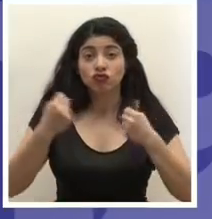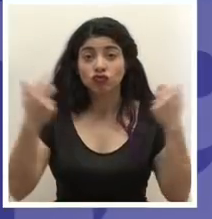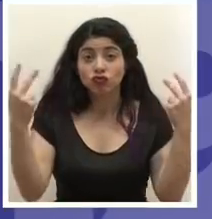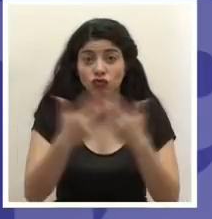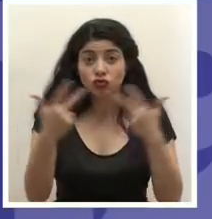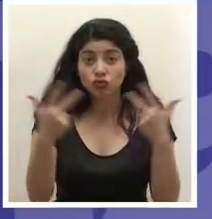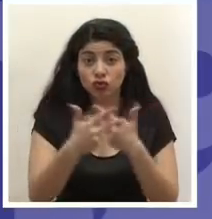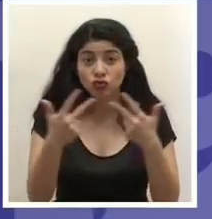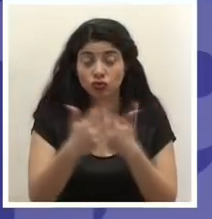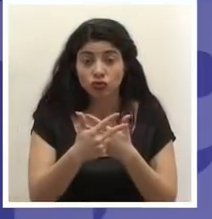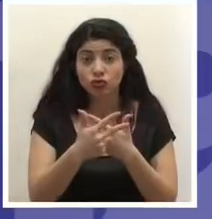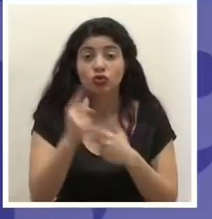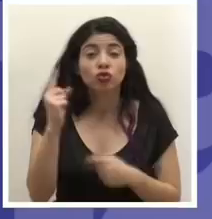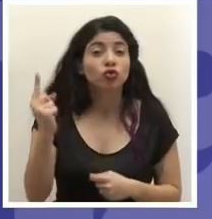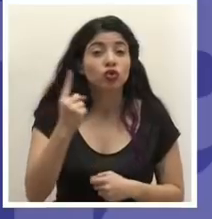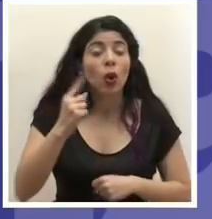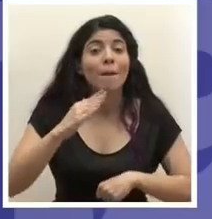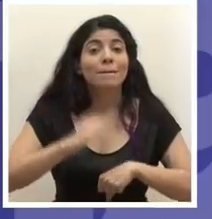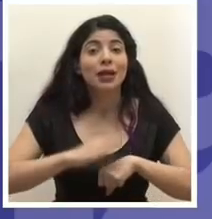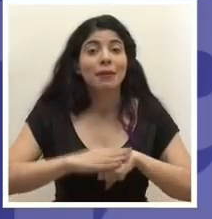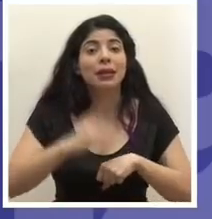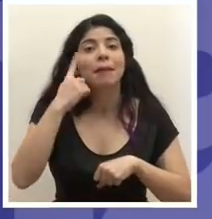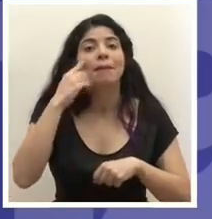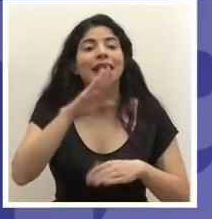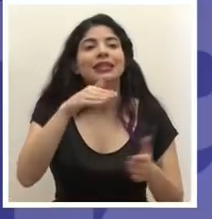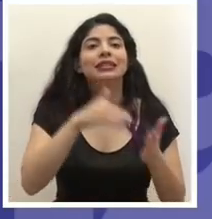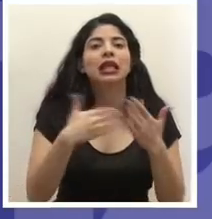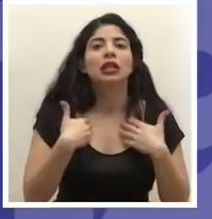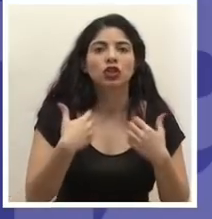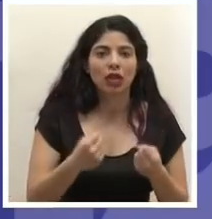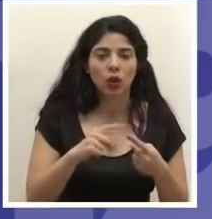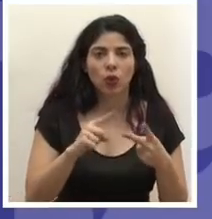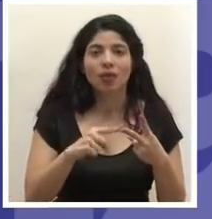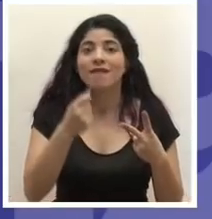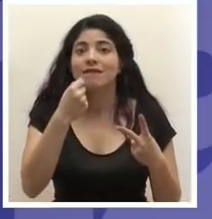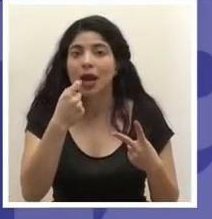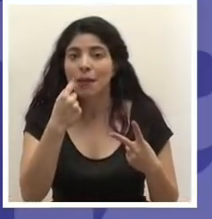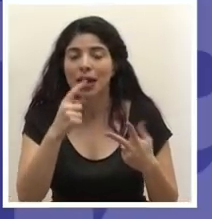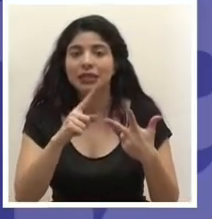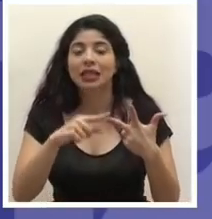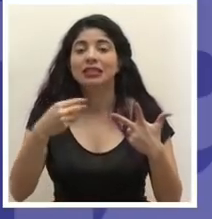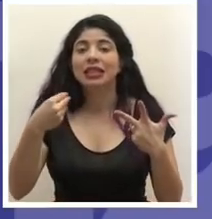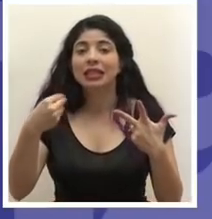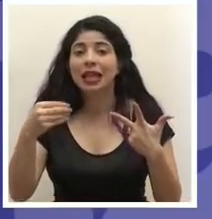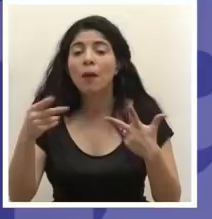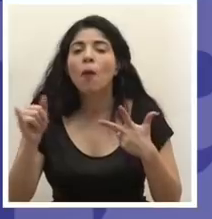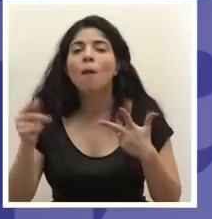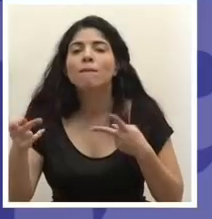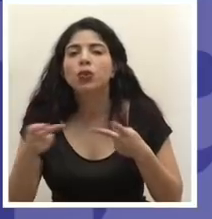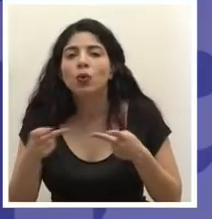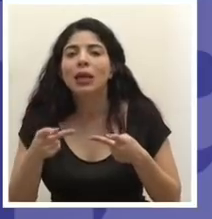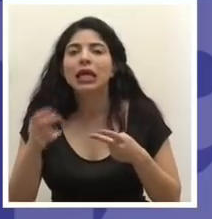permitirá exclusivamente para acceso a centros de salud, farmacias, abastecedores, pulperías,